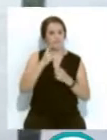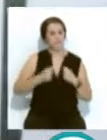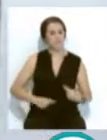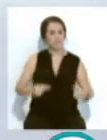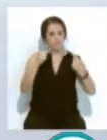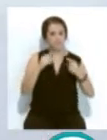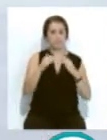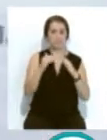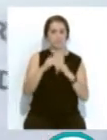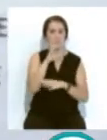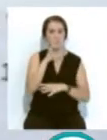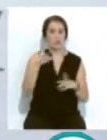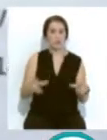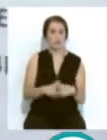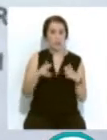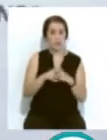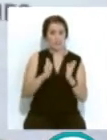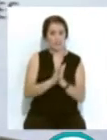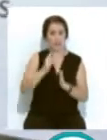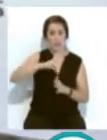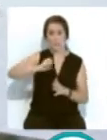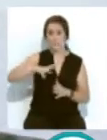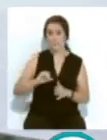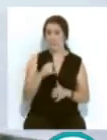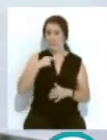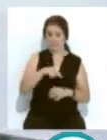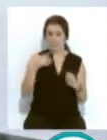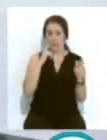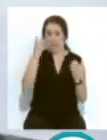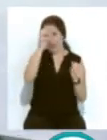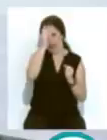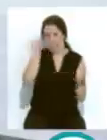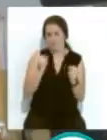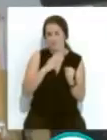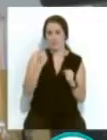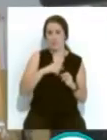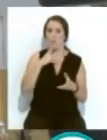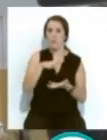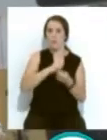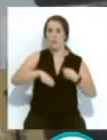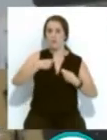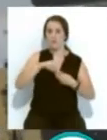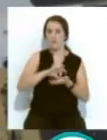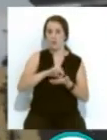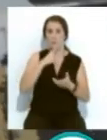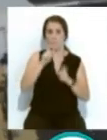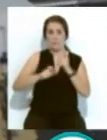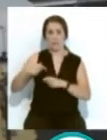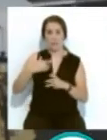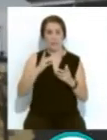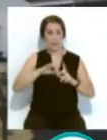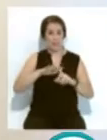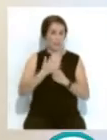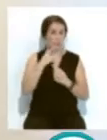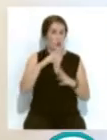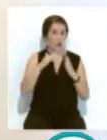en el Hogar Social Fermín Salvochea. Un espacio activado este invierno como nuevo servicio municipal para el apoyo a las personas en situación